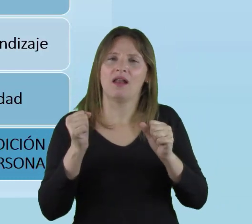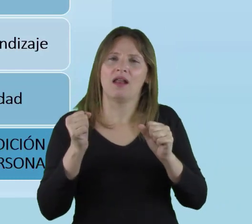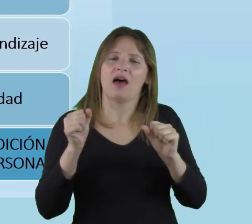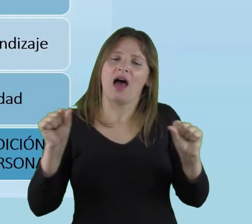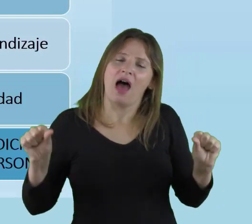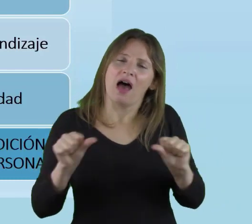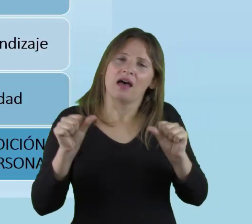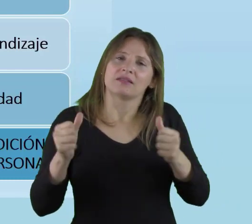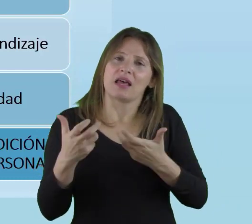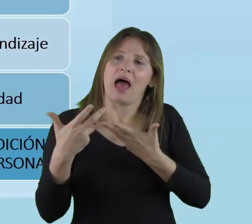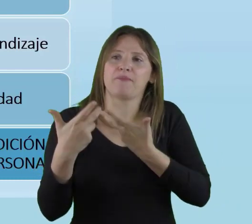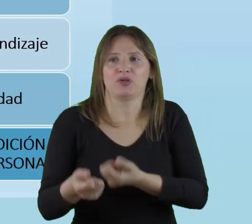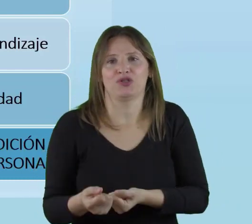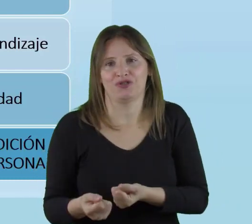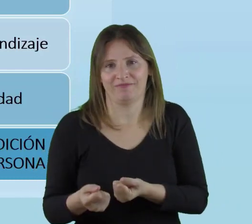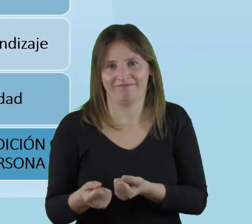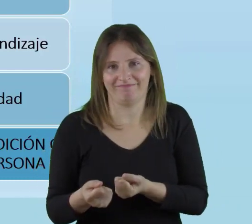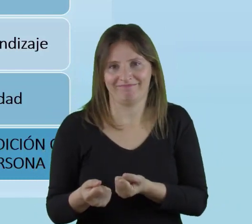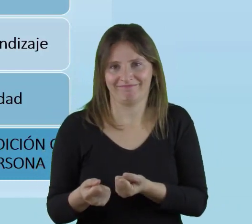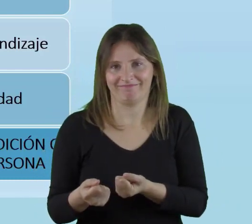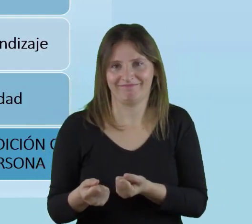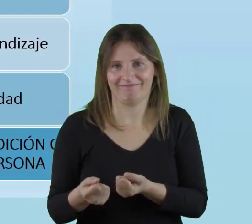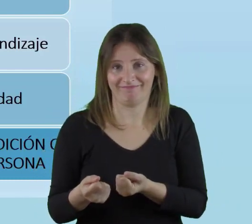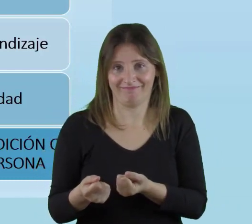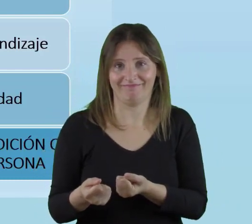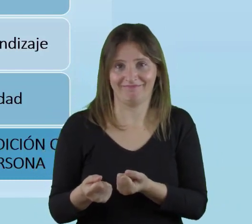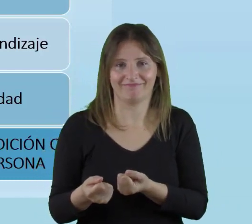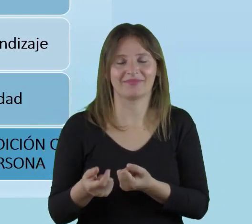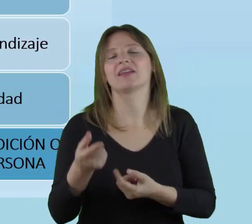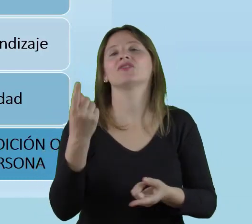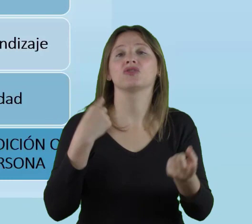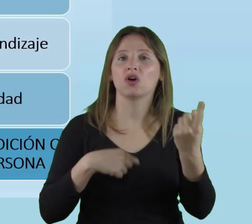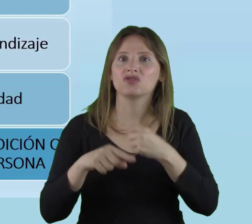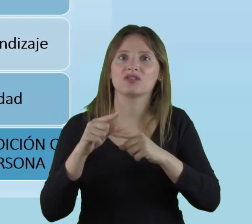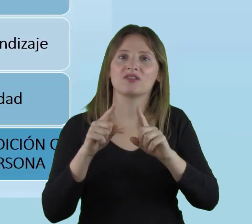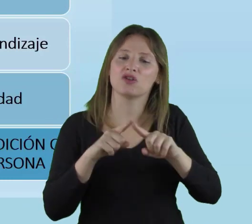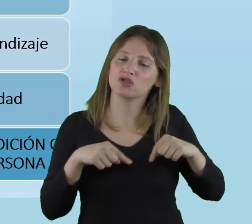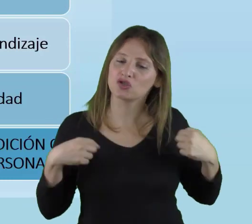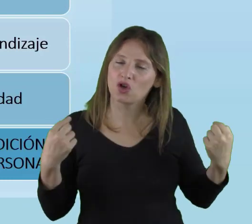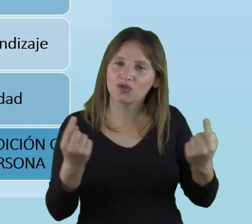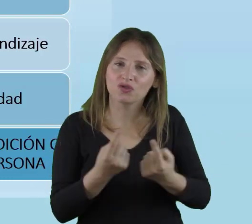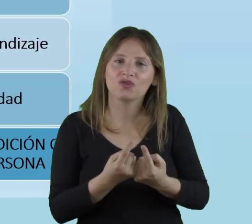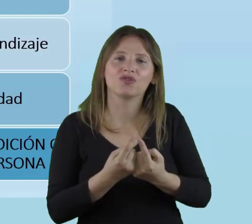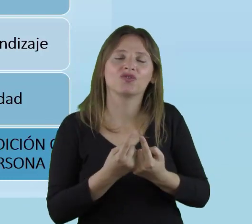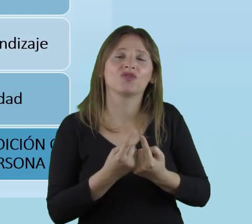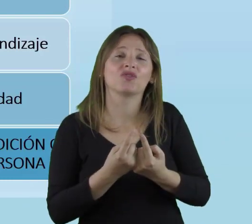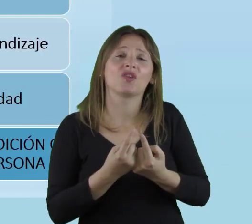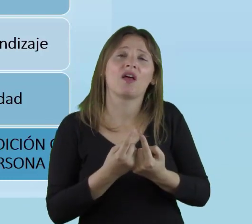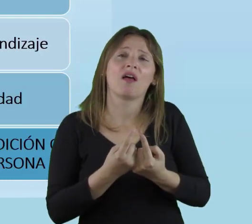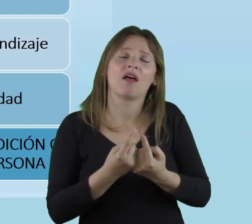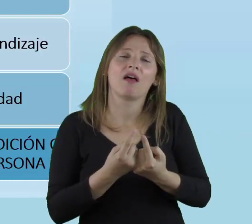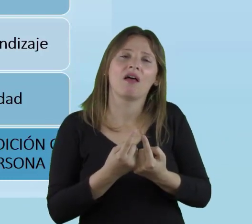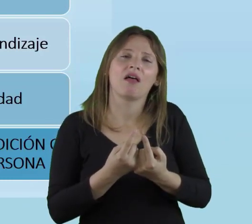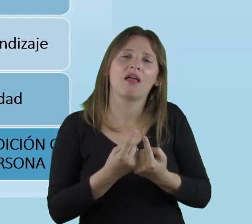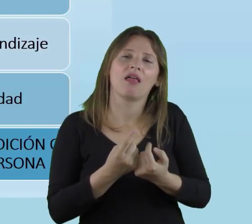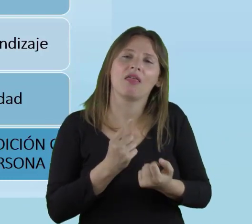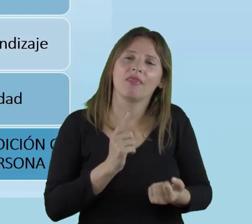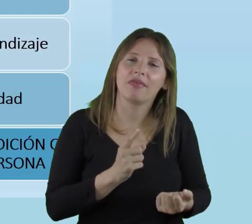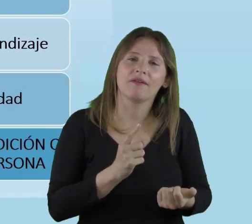intervenciones oportunas. Entonces, nosotros tenemos que